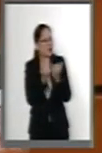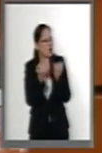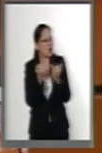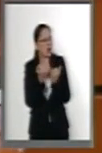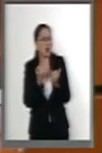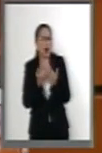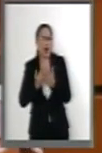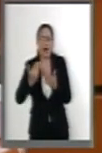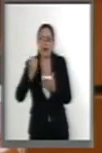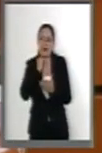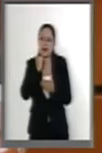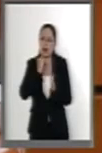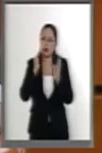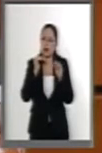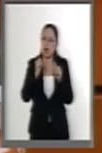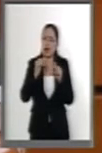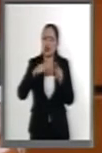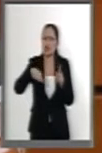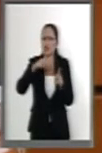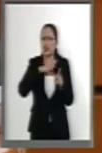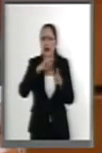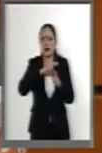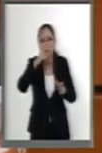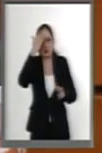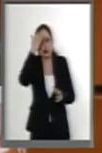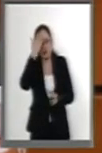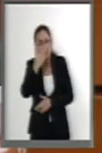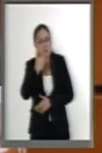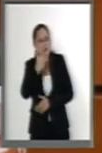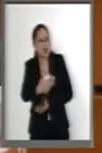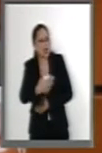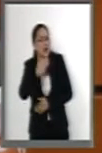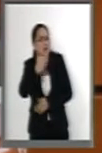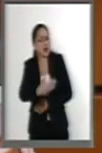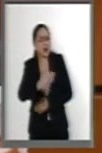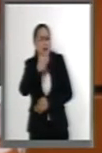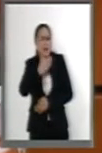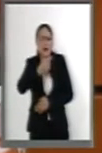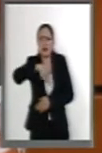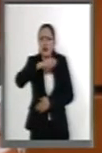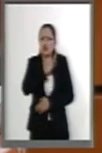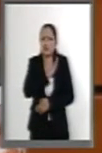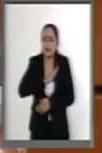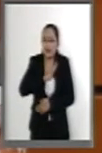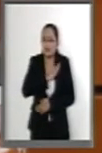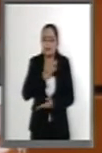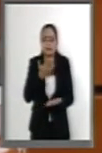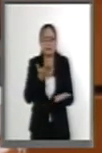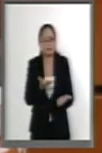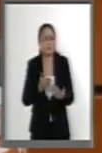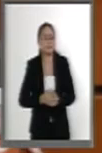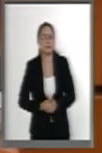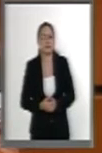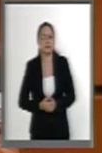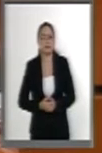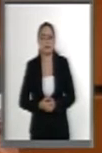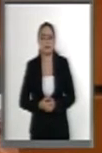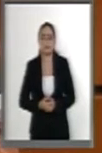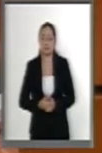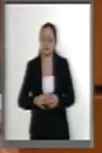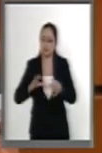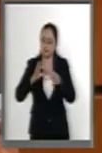de reconocimientos y felicitaciones justas a